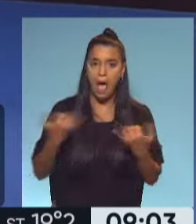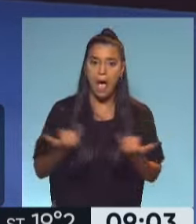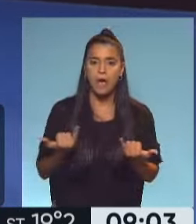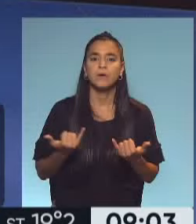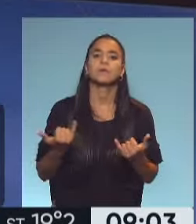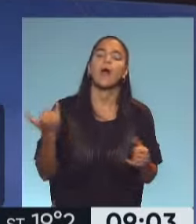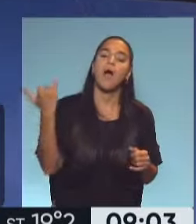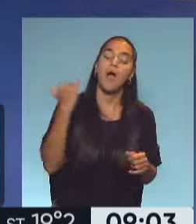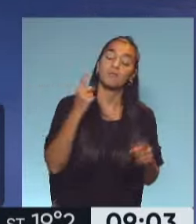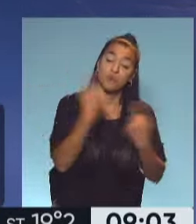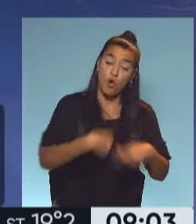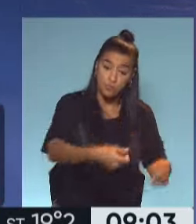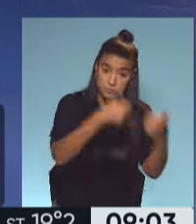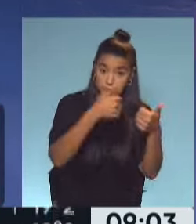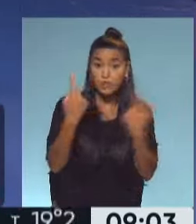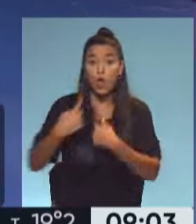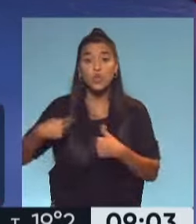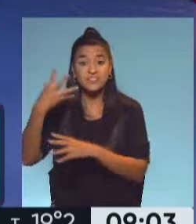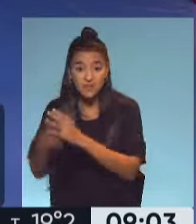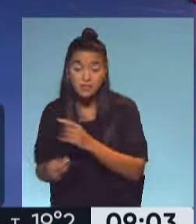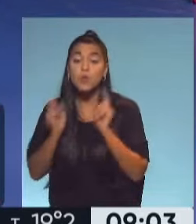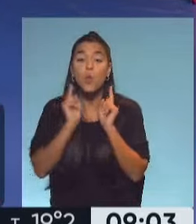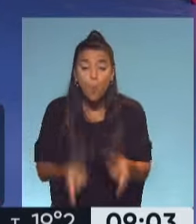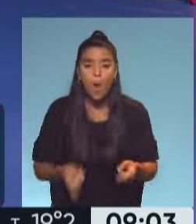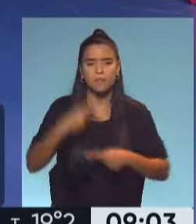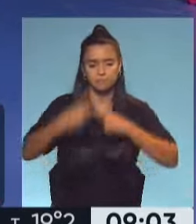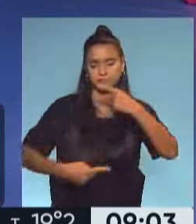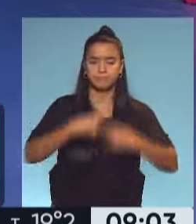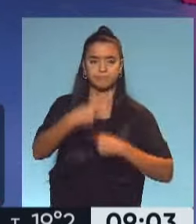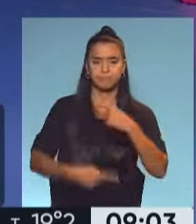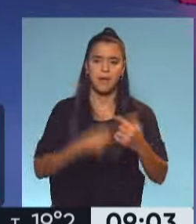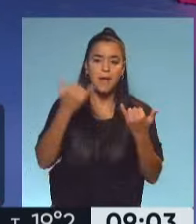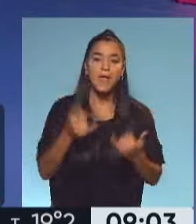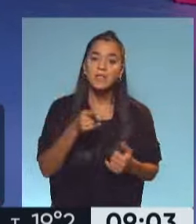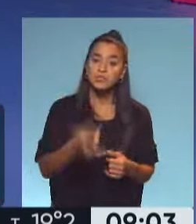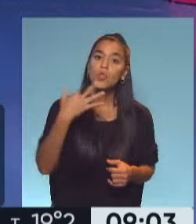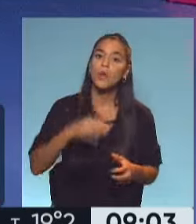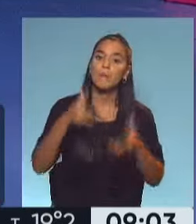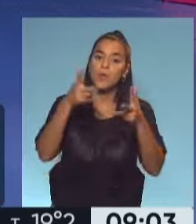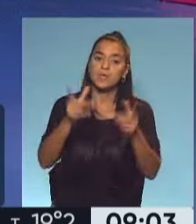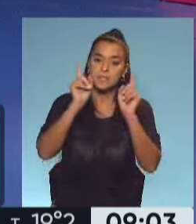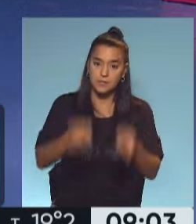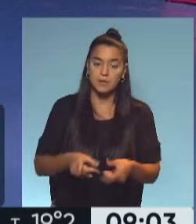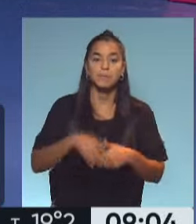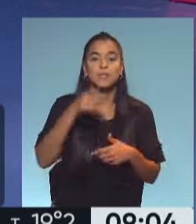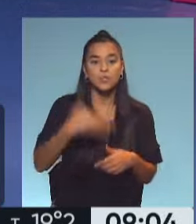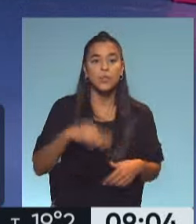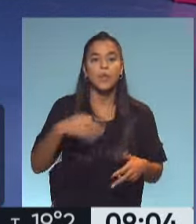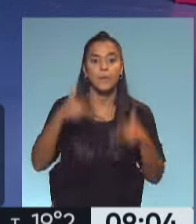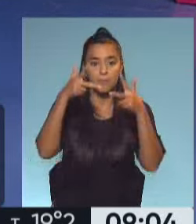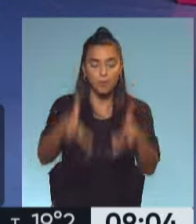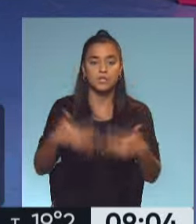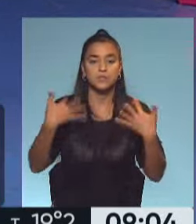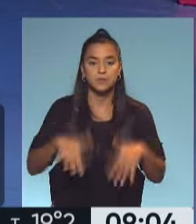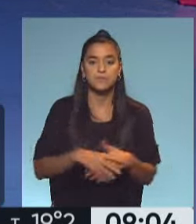los aciertos y con los errores, pero todavía no estamos viendo. Y eso hay que decirlo, eso hay que decirlo en mucho.